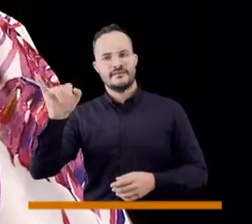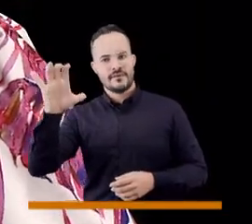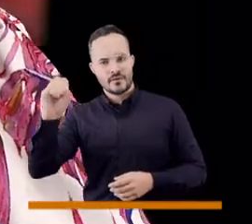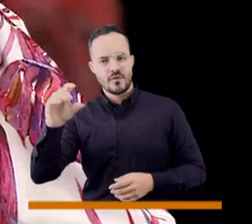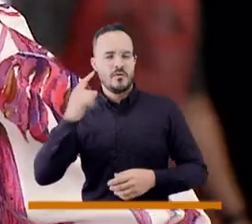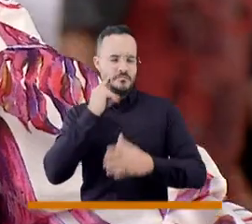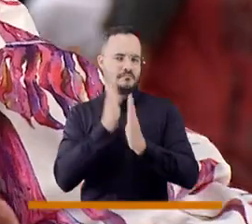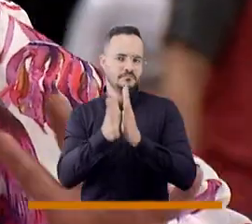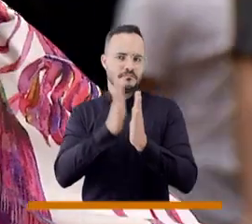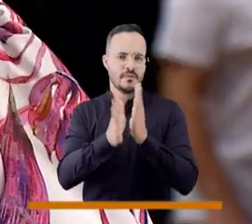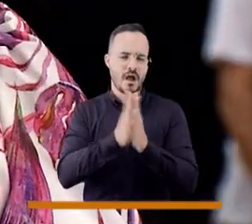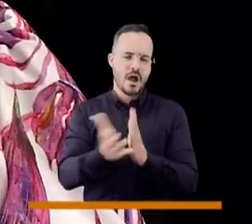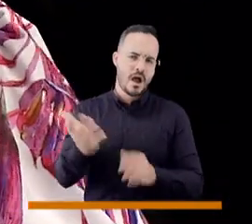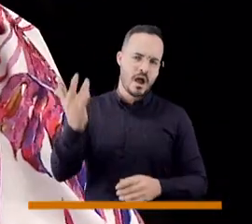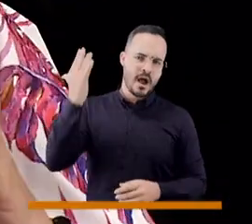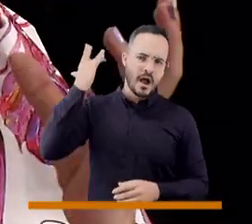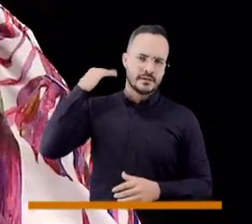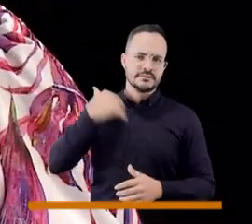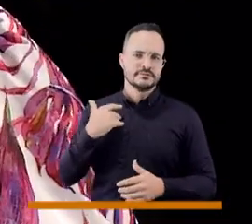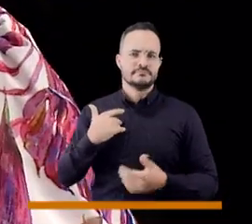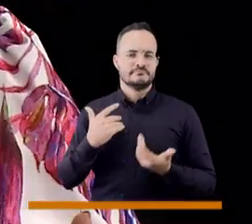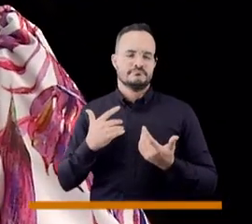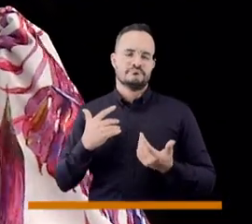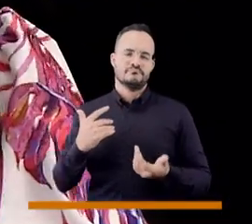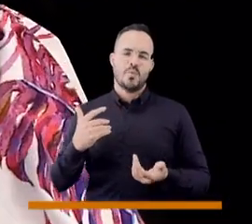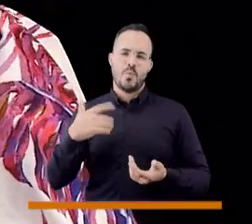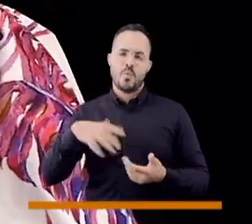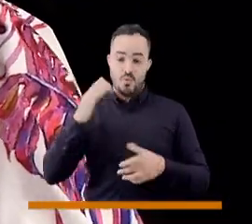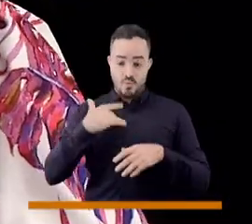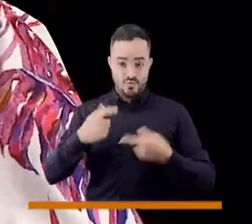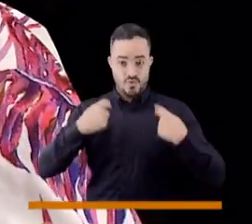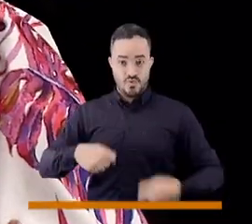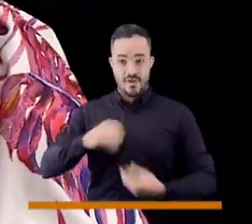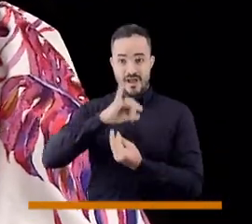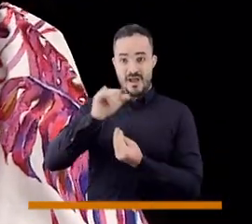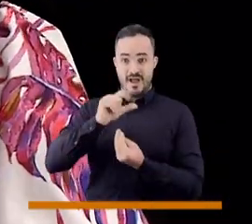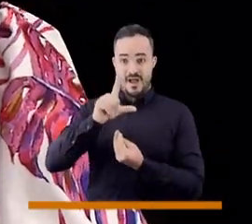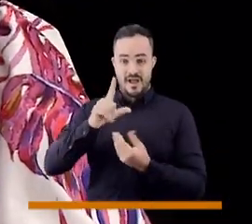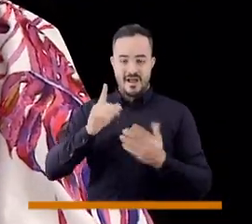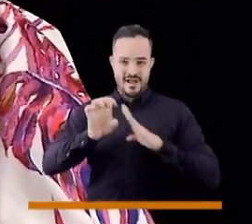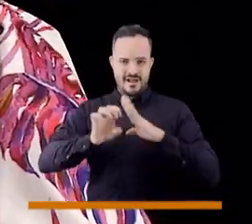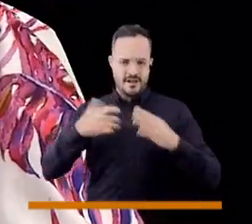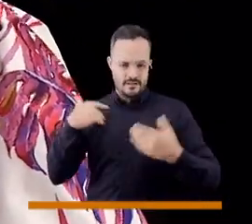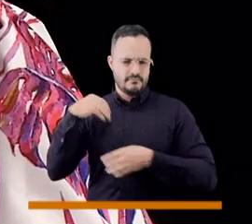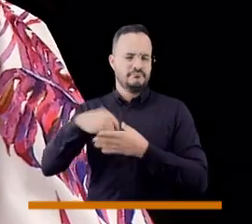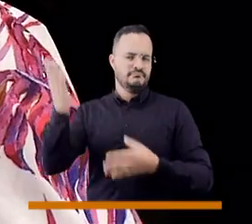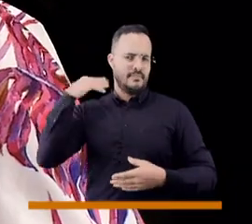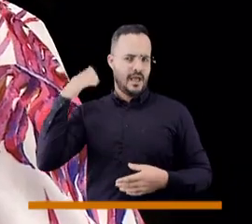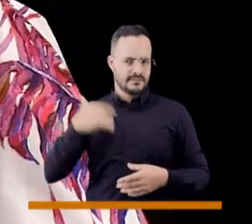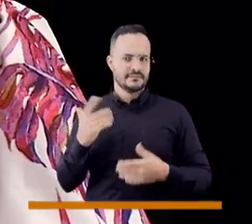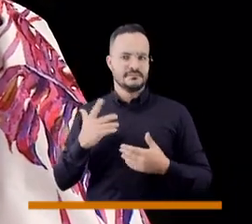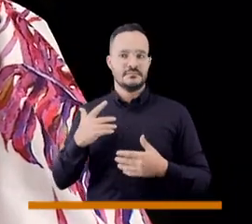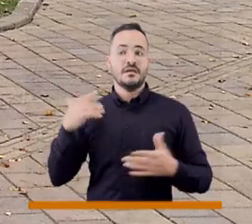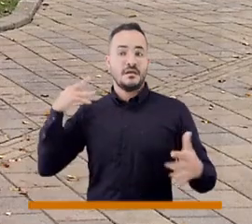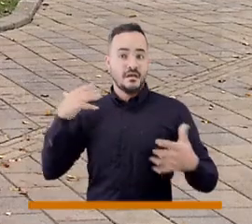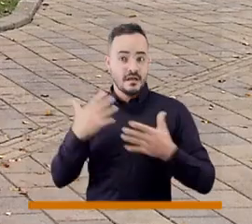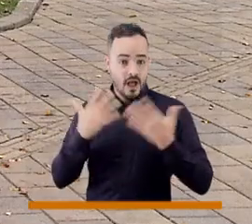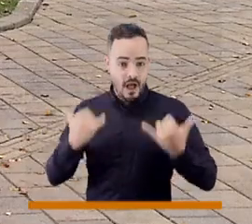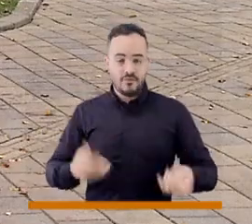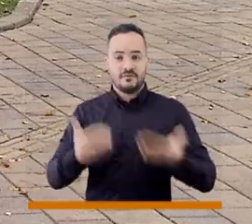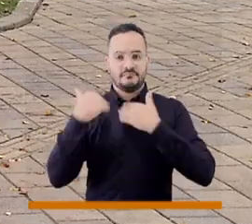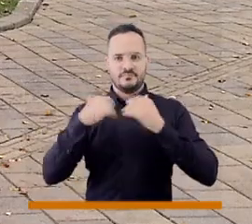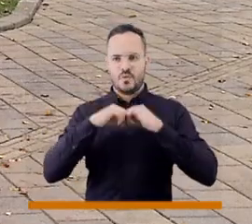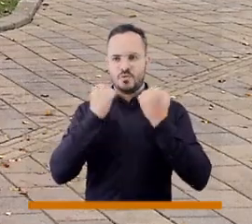llevo haciendo a través de los años. Cuando era Jalos, hacía mucho y ahora que soy concejal los empecé a hacer en más